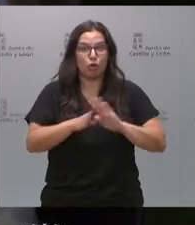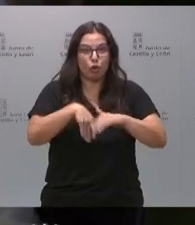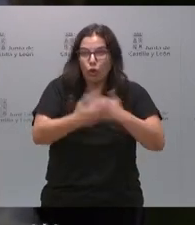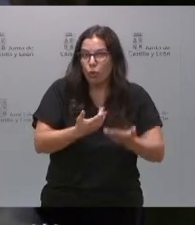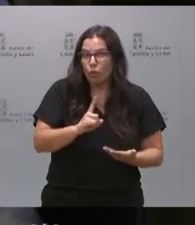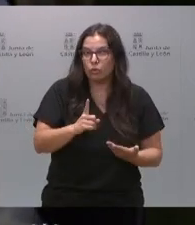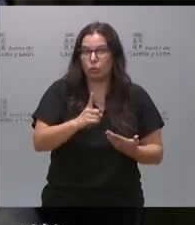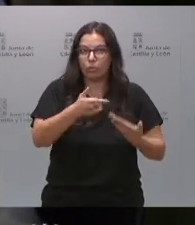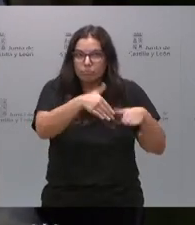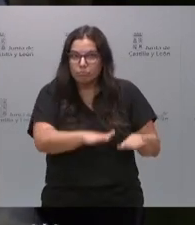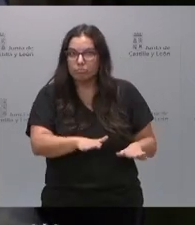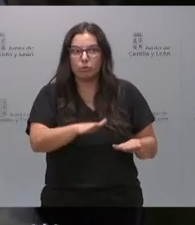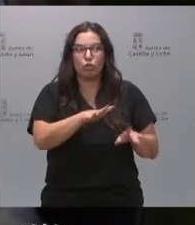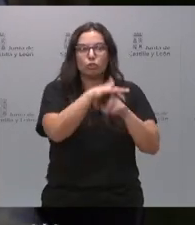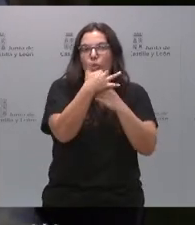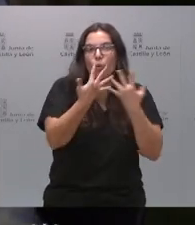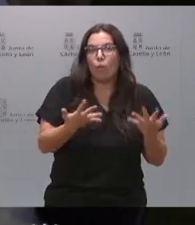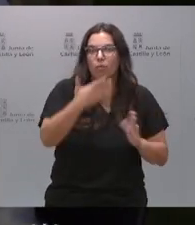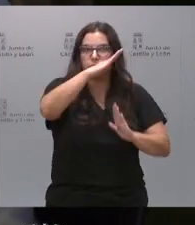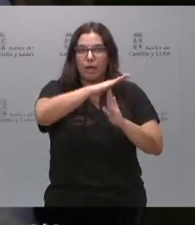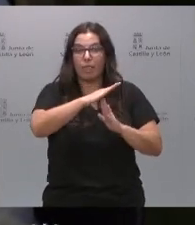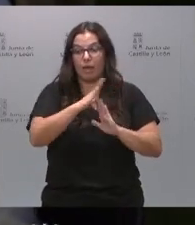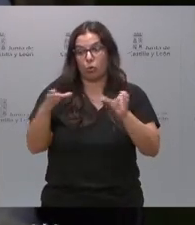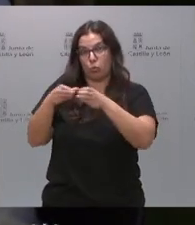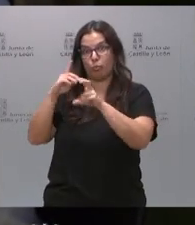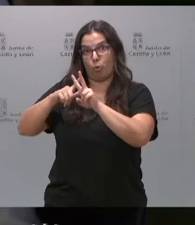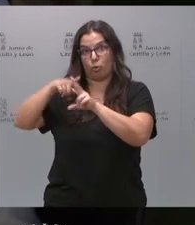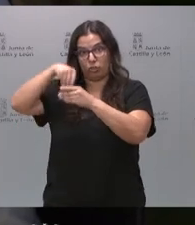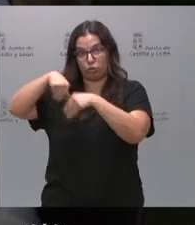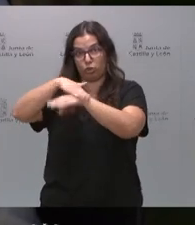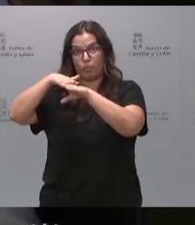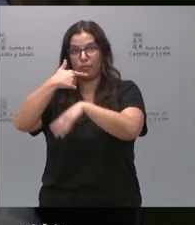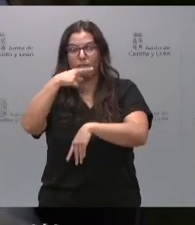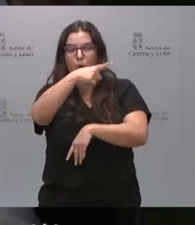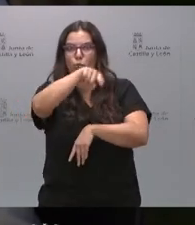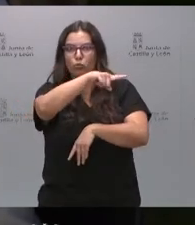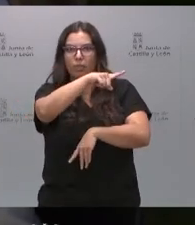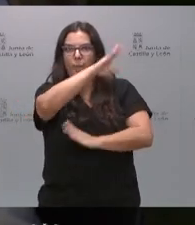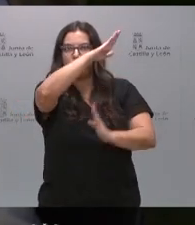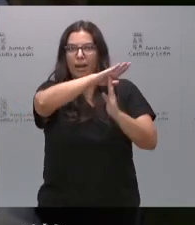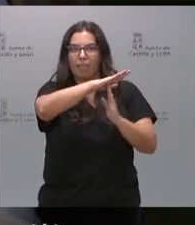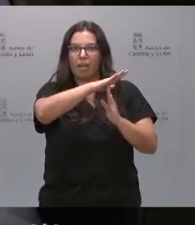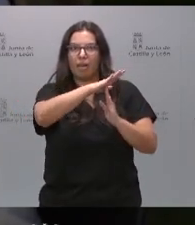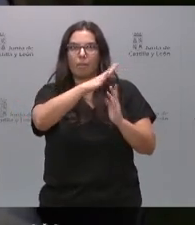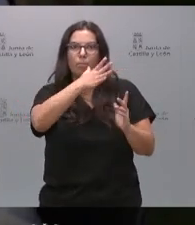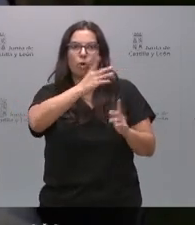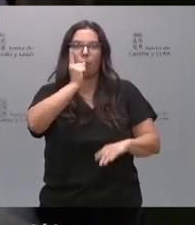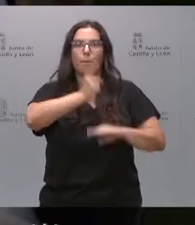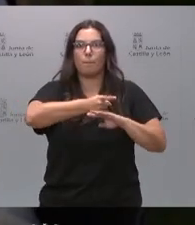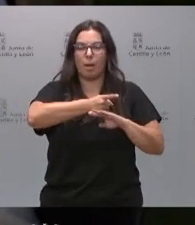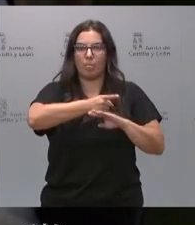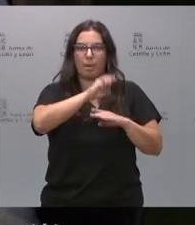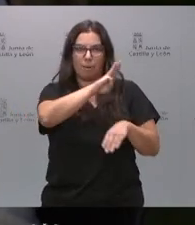tramitación. No sabemos en qué situación está y su socio de gobierno dice que ustedes la mantienen paralizada por una directriz que les ha dado